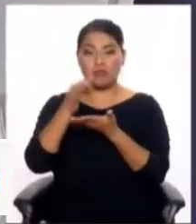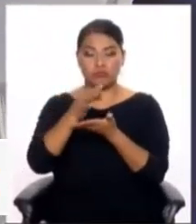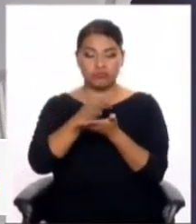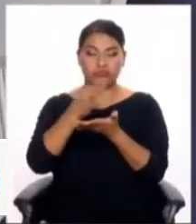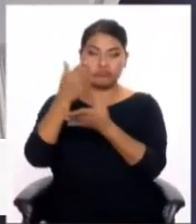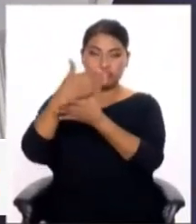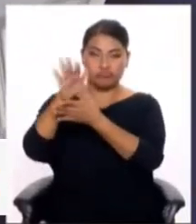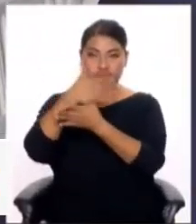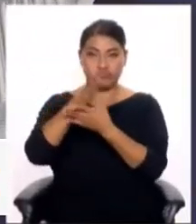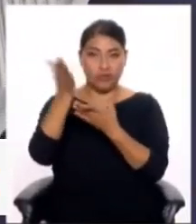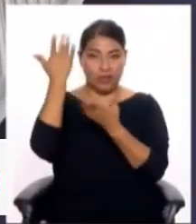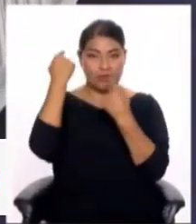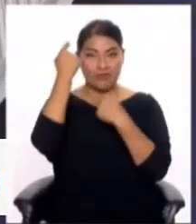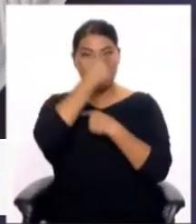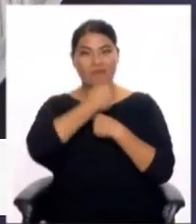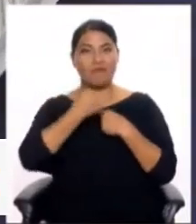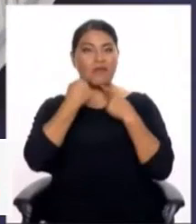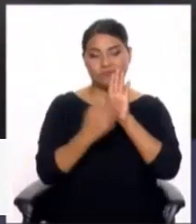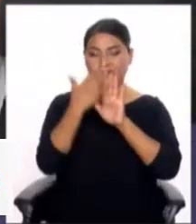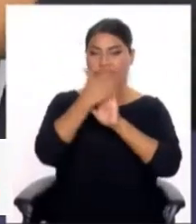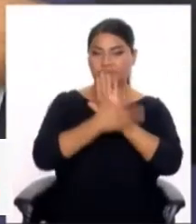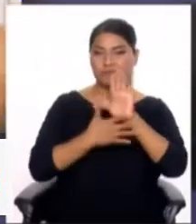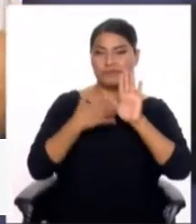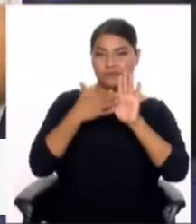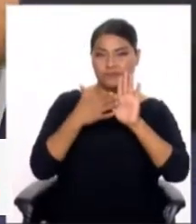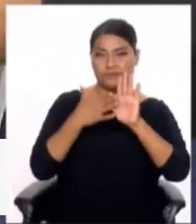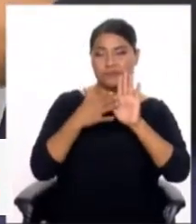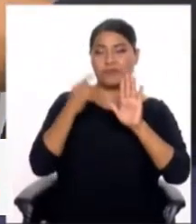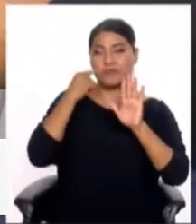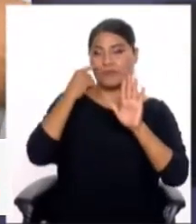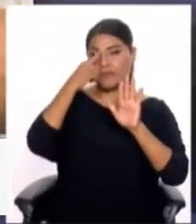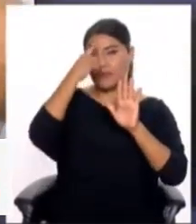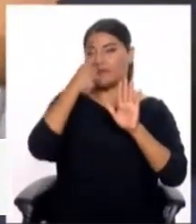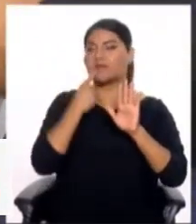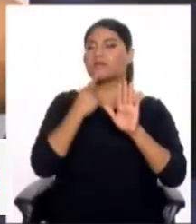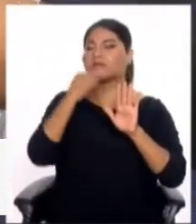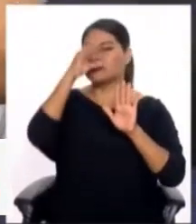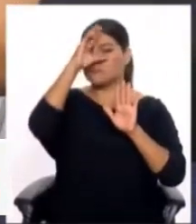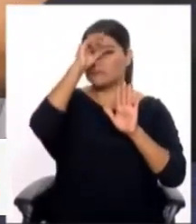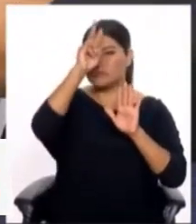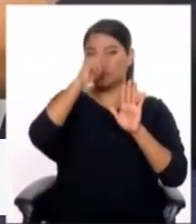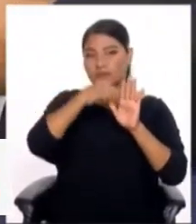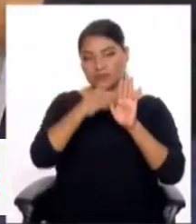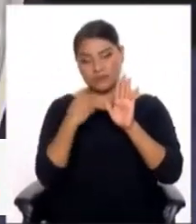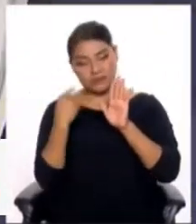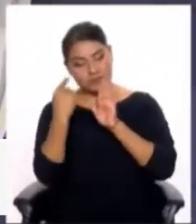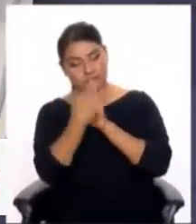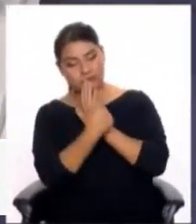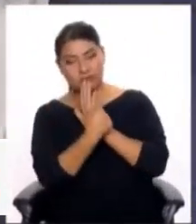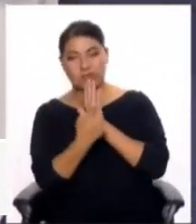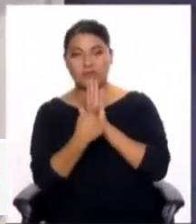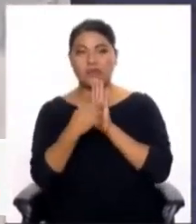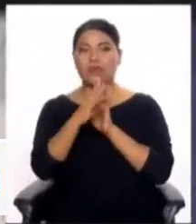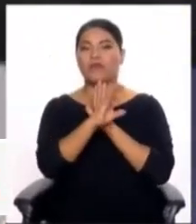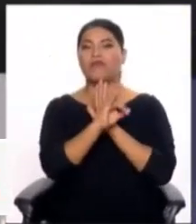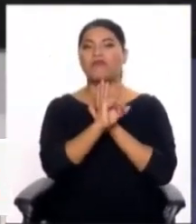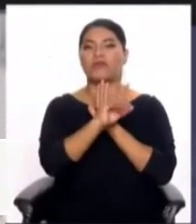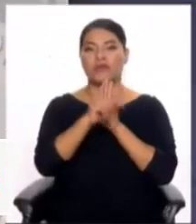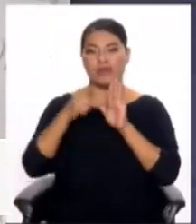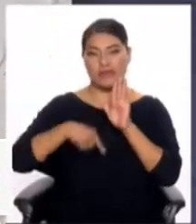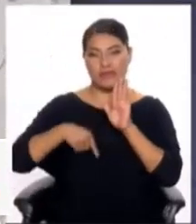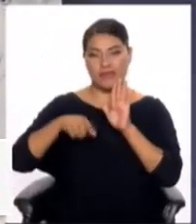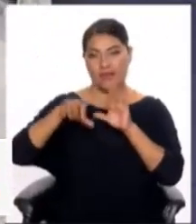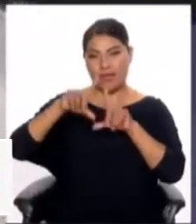a personajes y eventos importantes. Bueno amigos, te vas a comprar esta moneda, ¿estás de acuerdo con el costo? Déjanos tus